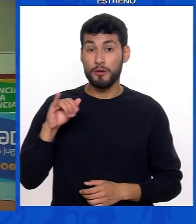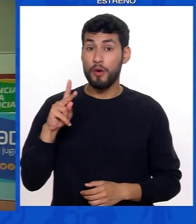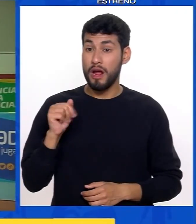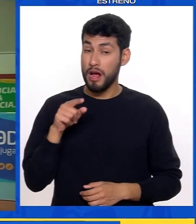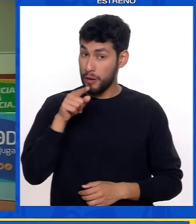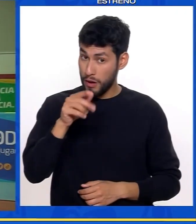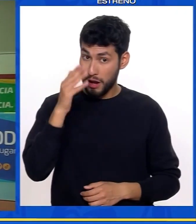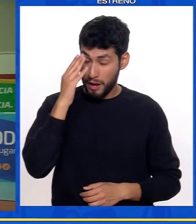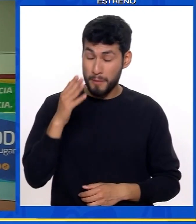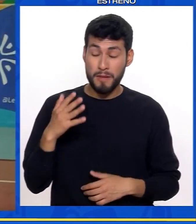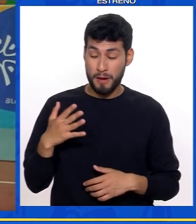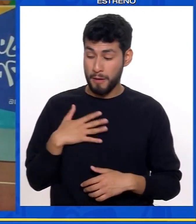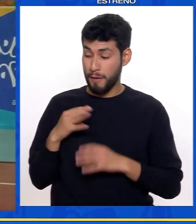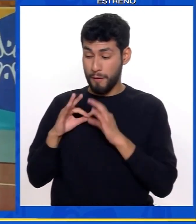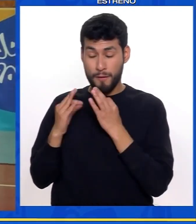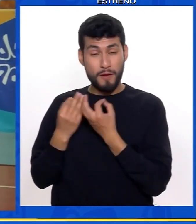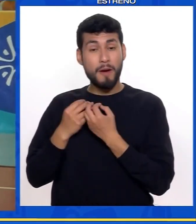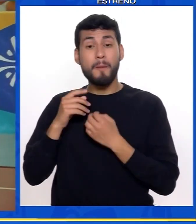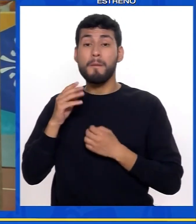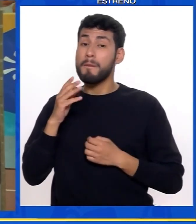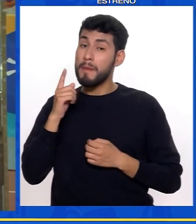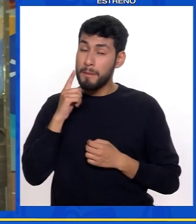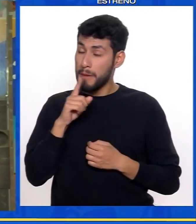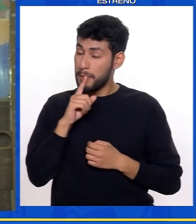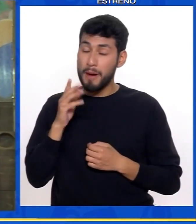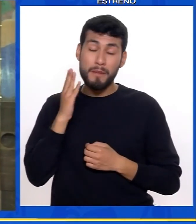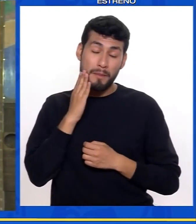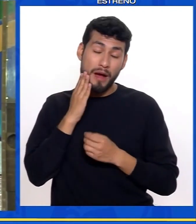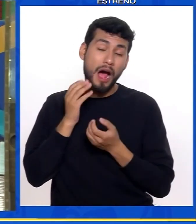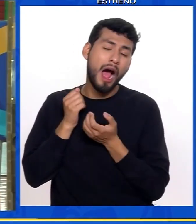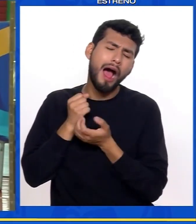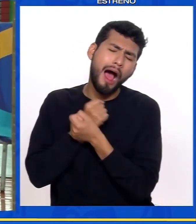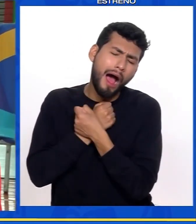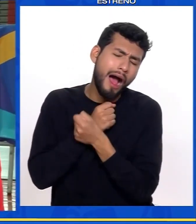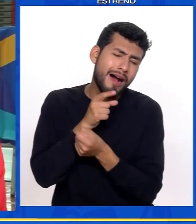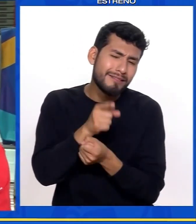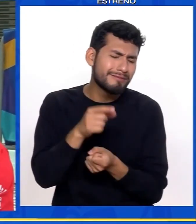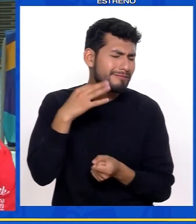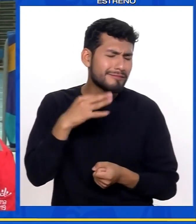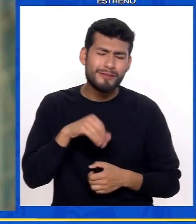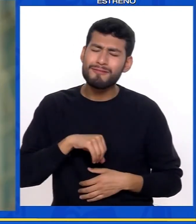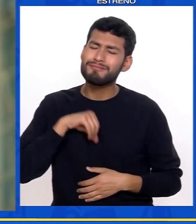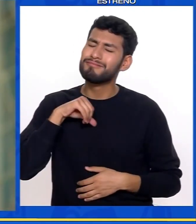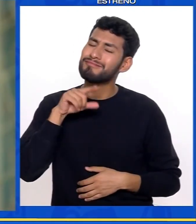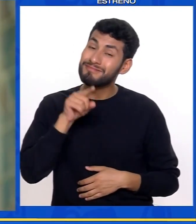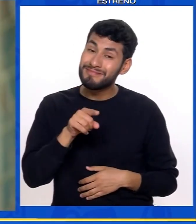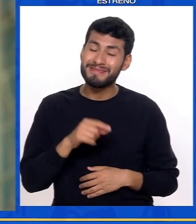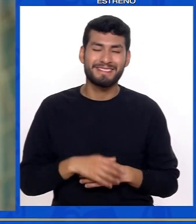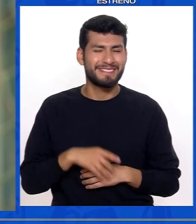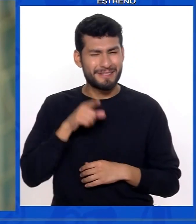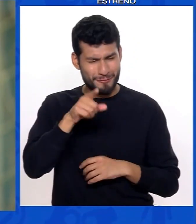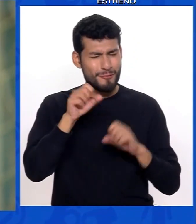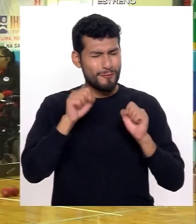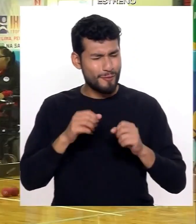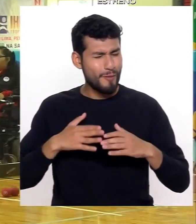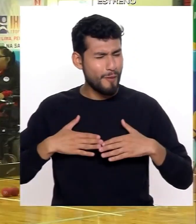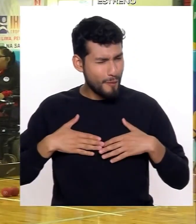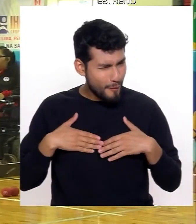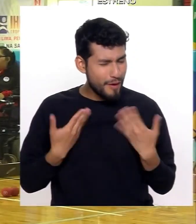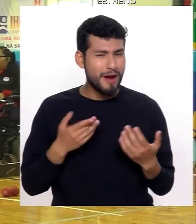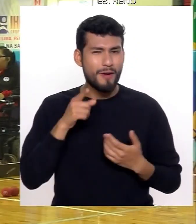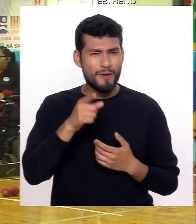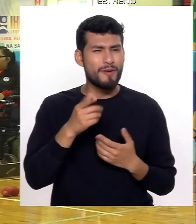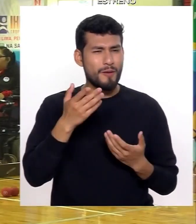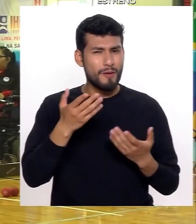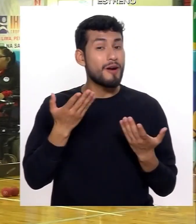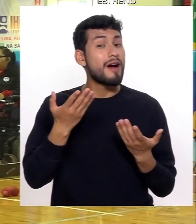Niurka, sabes que tus padres, toda la familia te queremos y siempre vamos a estar orgullosos de ti y sabemos que tú puedes,